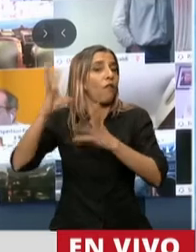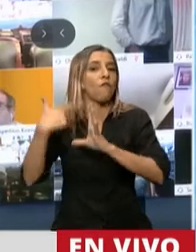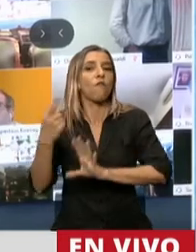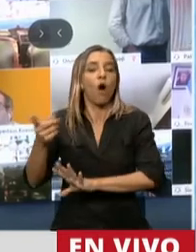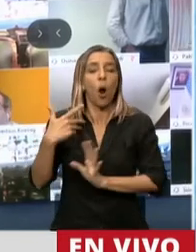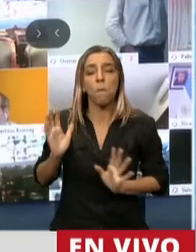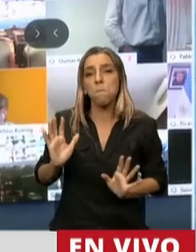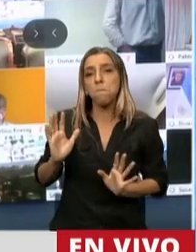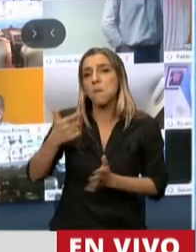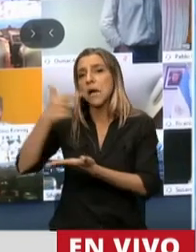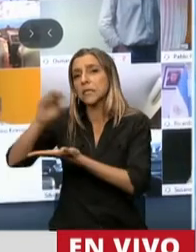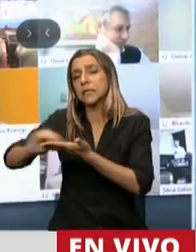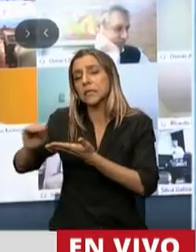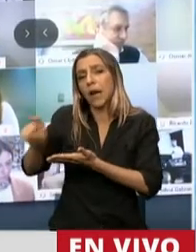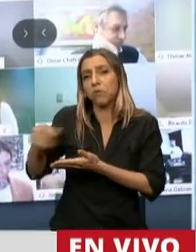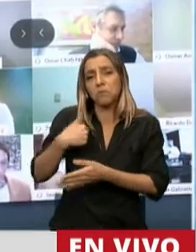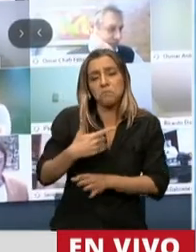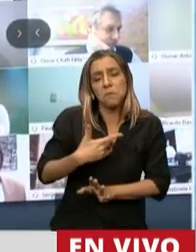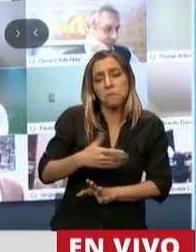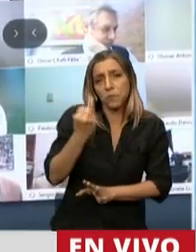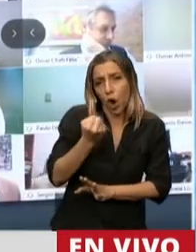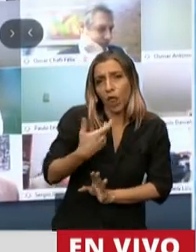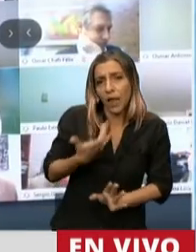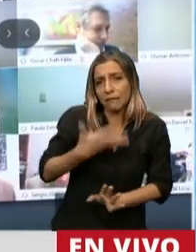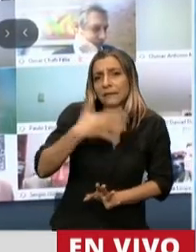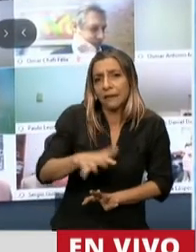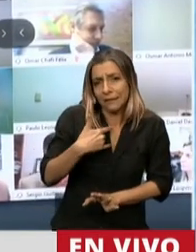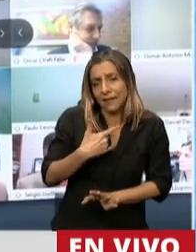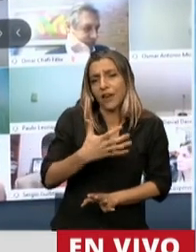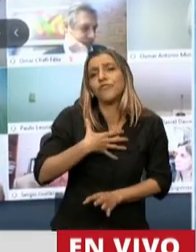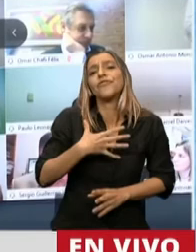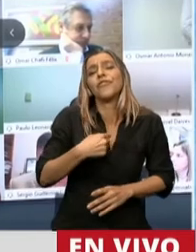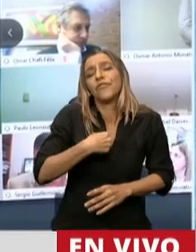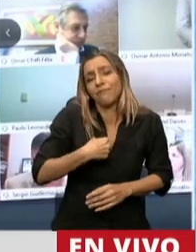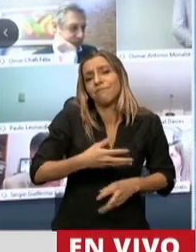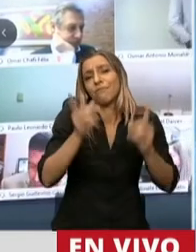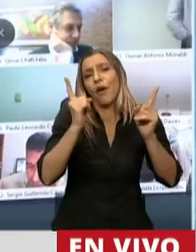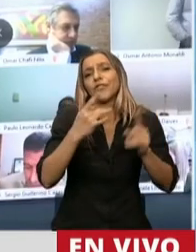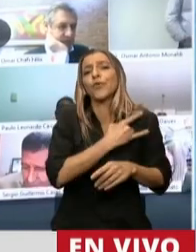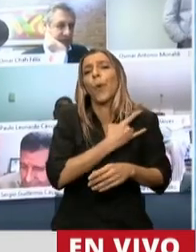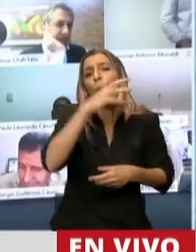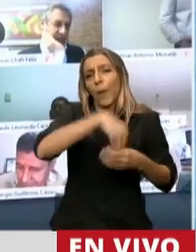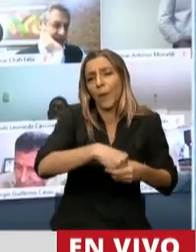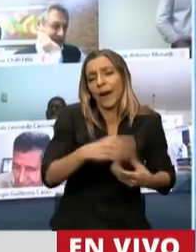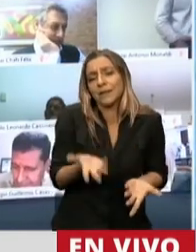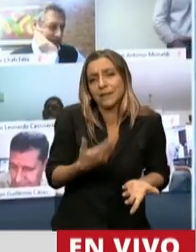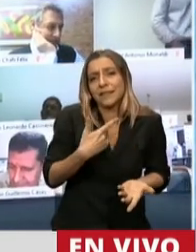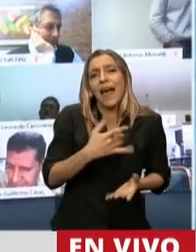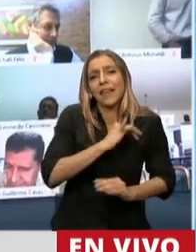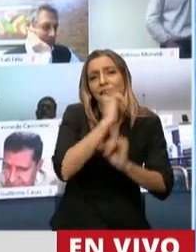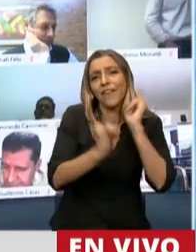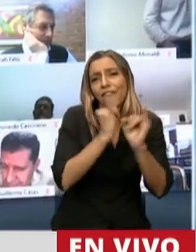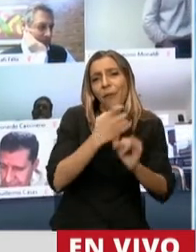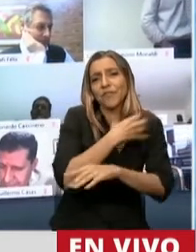importante destacar, yo soy profesor en la universidad, mis alumnos de primer año saben que no hay discursos sin sesgo ideológico, no hay